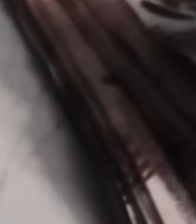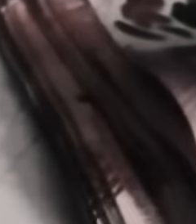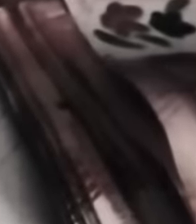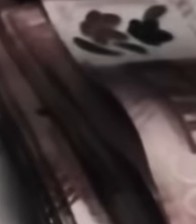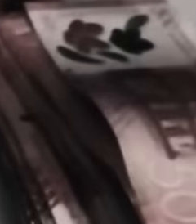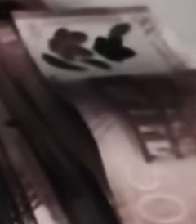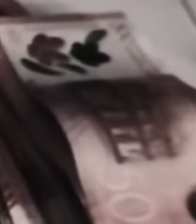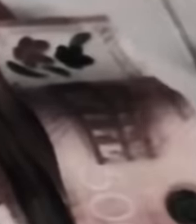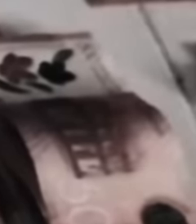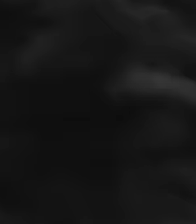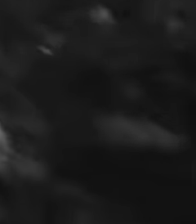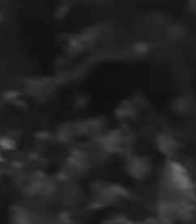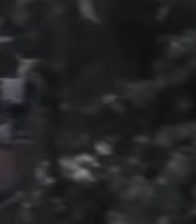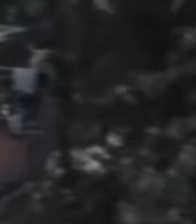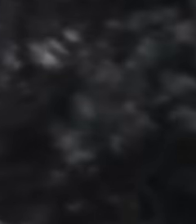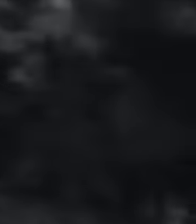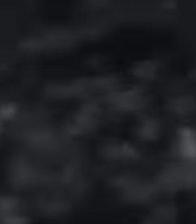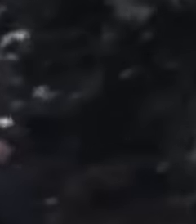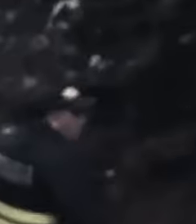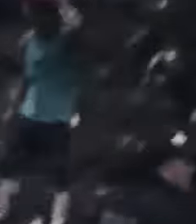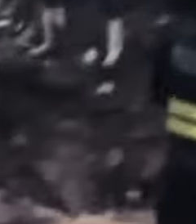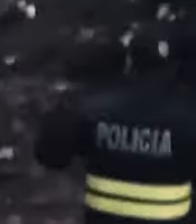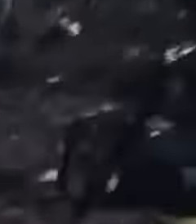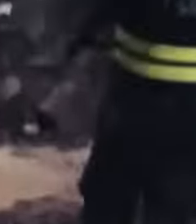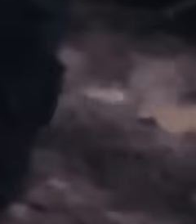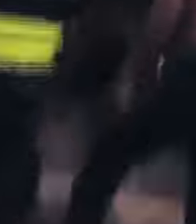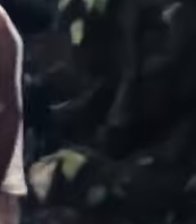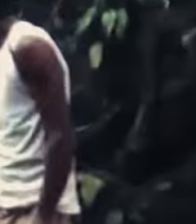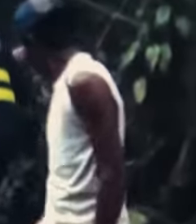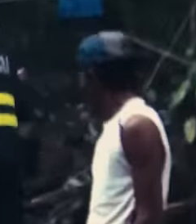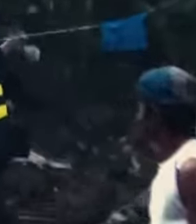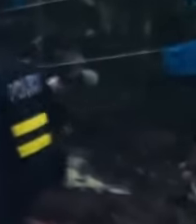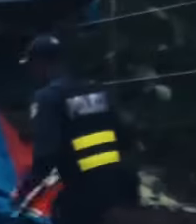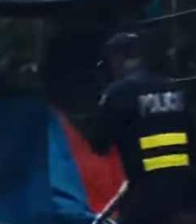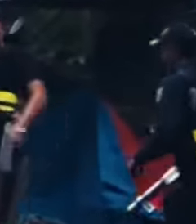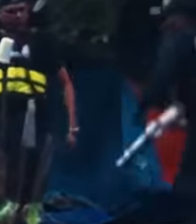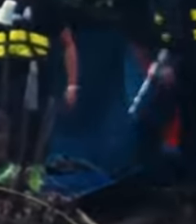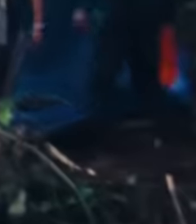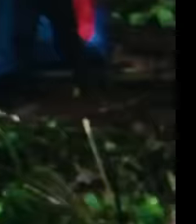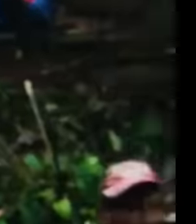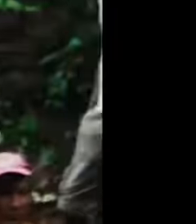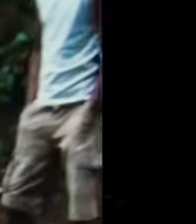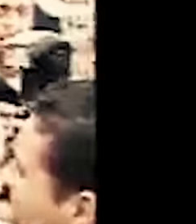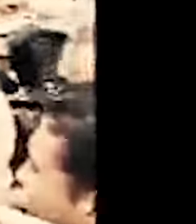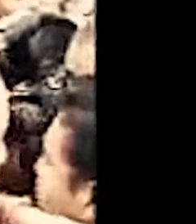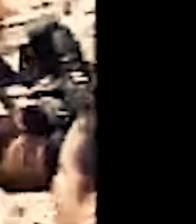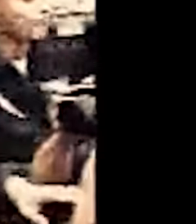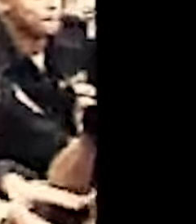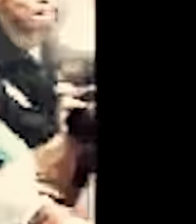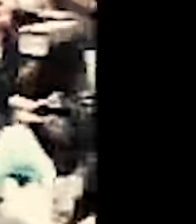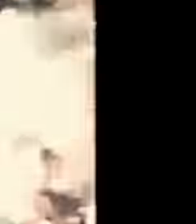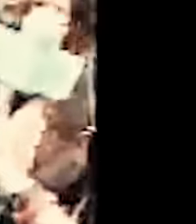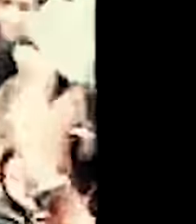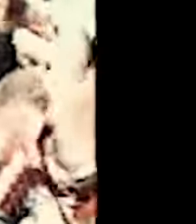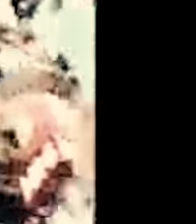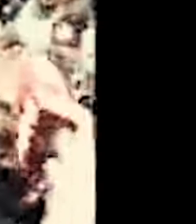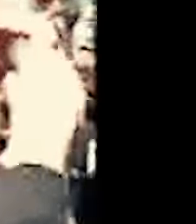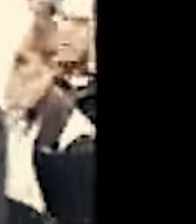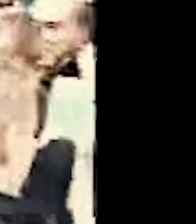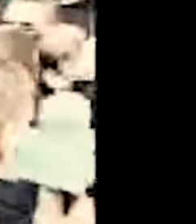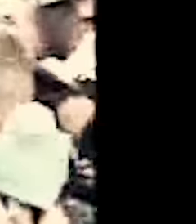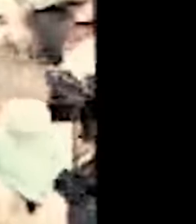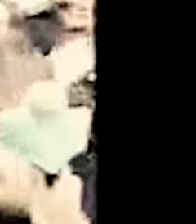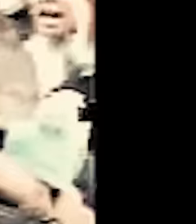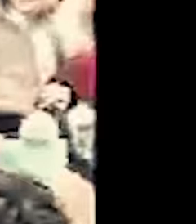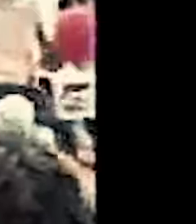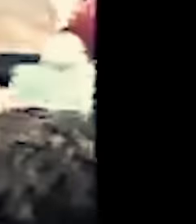decreto que lo declara como de interés nacional. Y esa hora va a seguir afectando un montón el movimiento de la ley. En medio de un pequeño zafarrancho y vítores de los